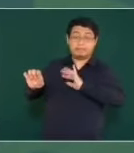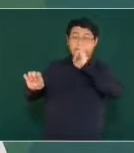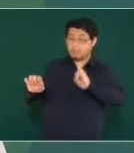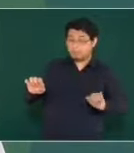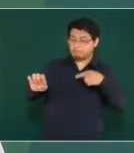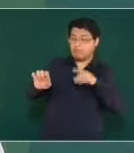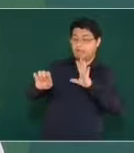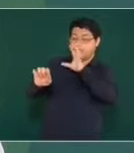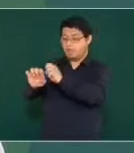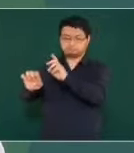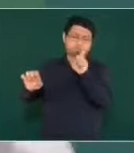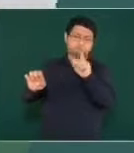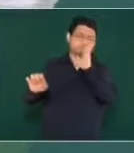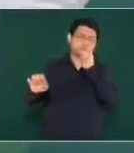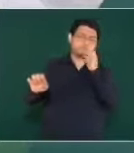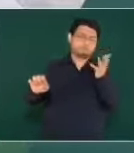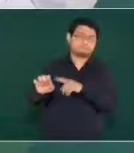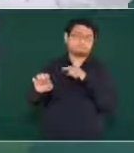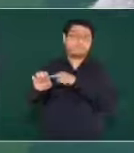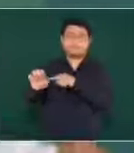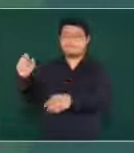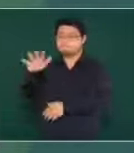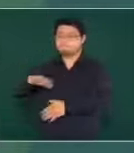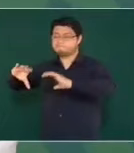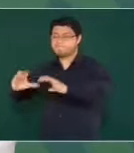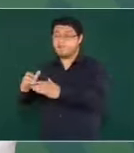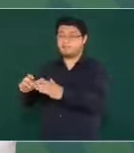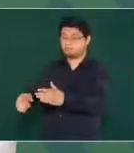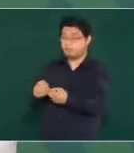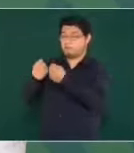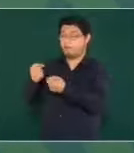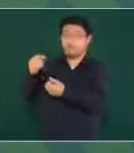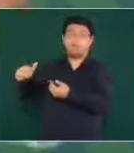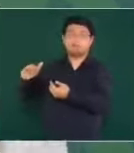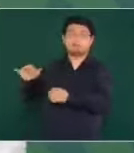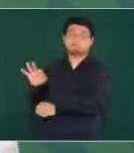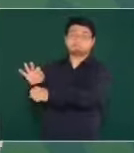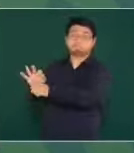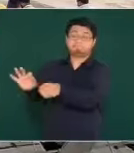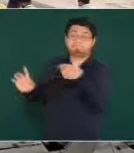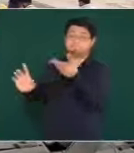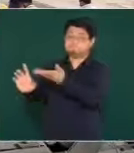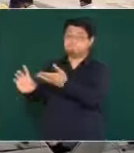de la mafia del poder. Los protegen,